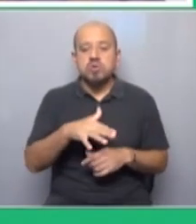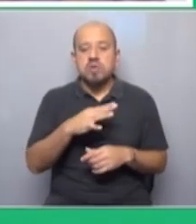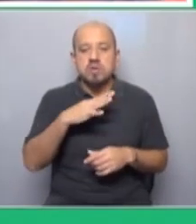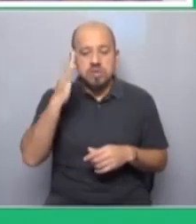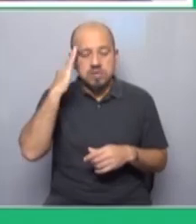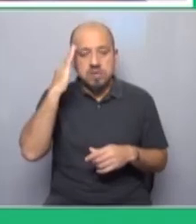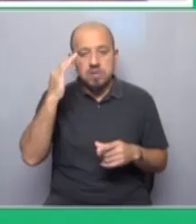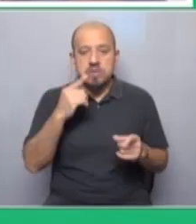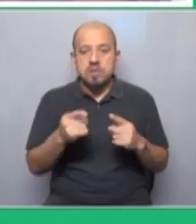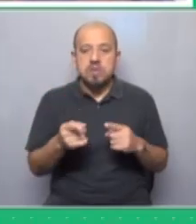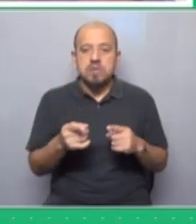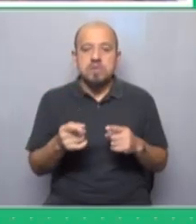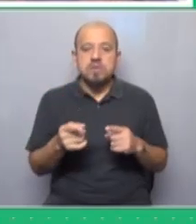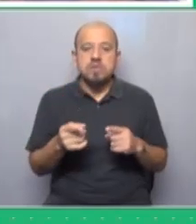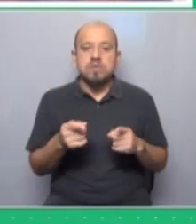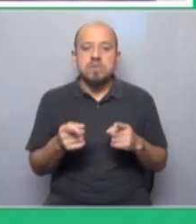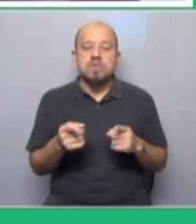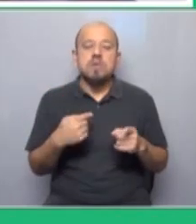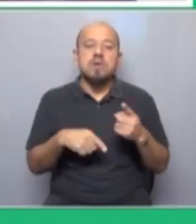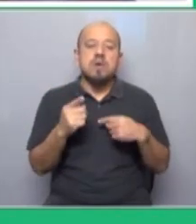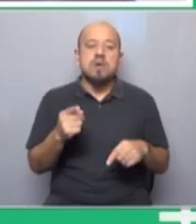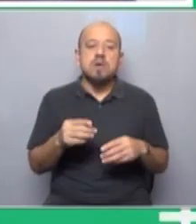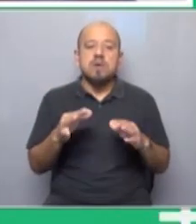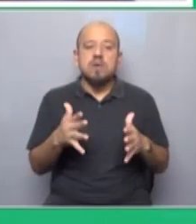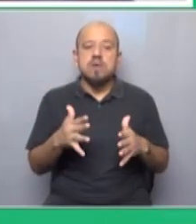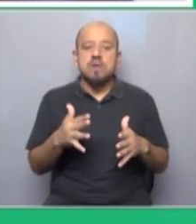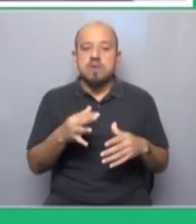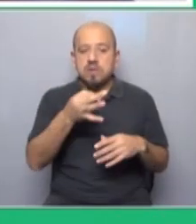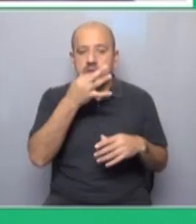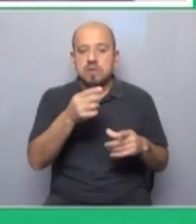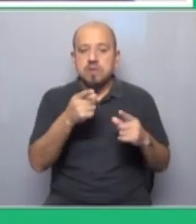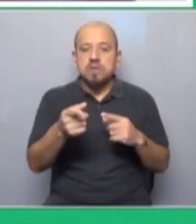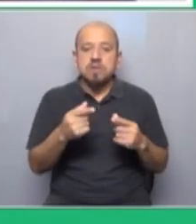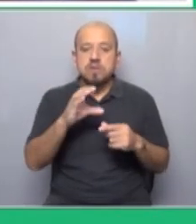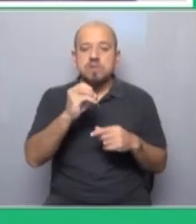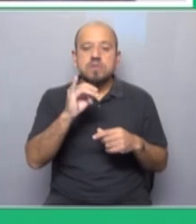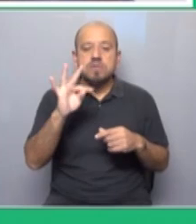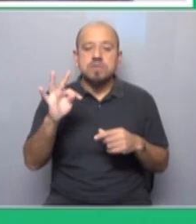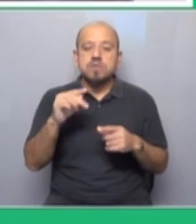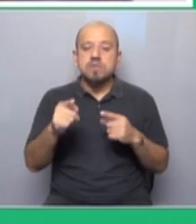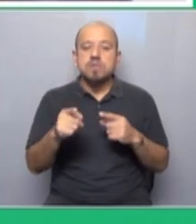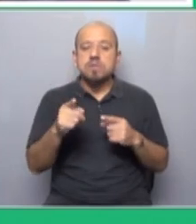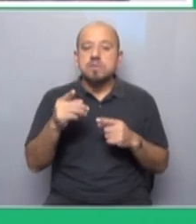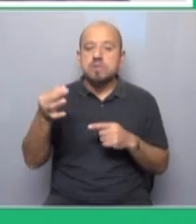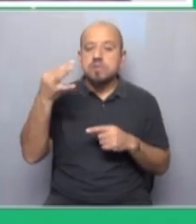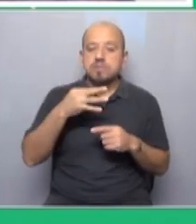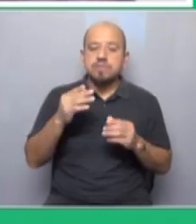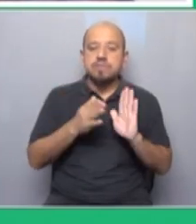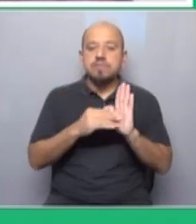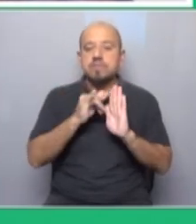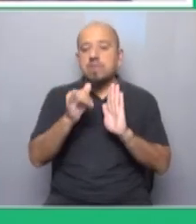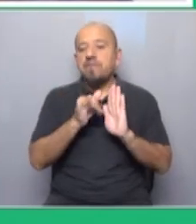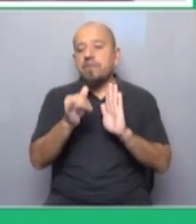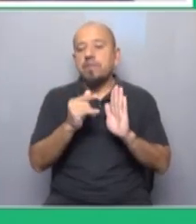y ustedes ya dijeron en el informe. Pero quiero agregar aquí de que la Organización Internacional del Trabajo nos informe de que en la